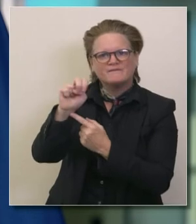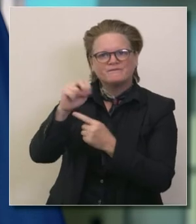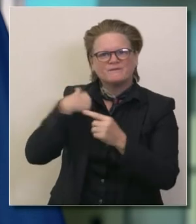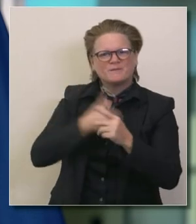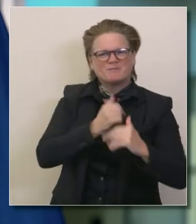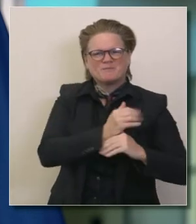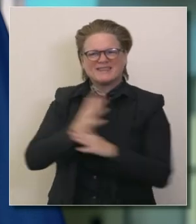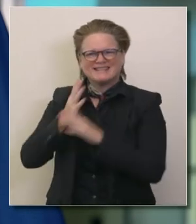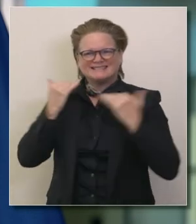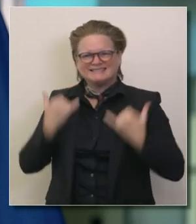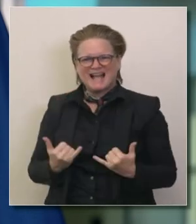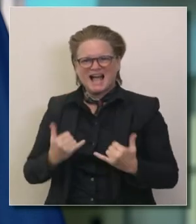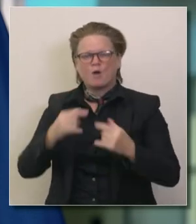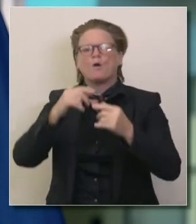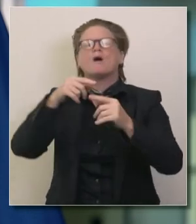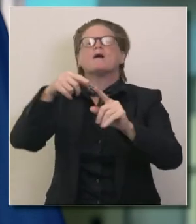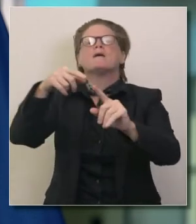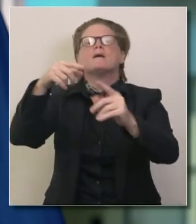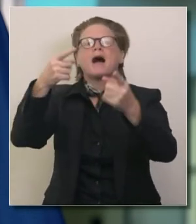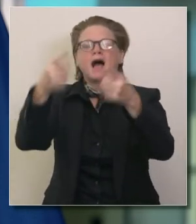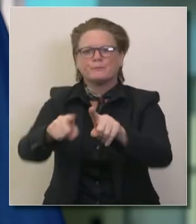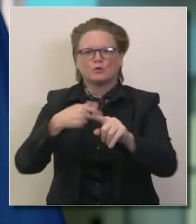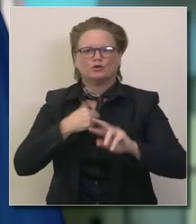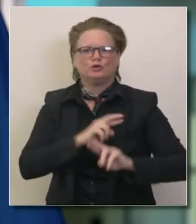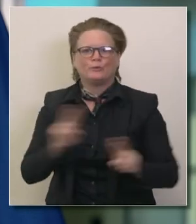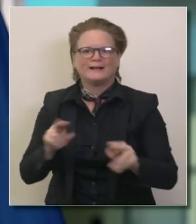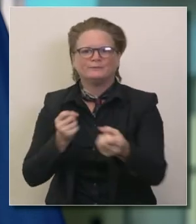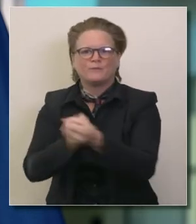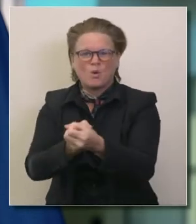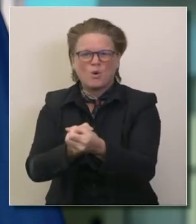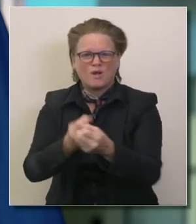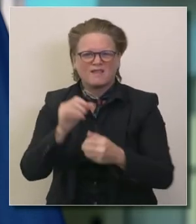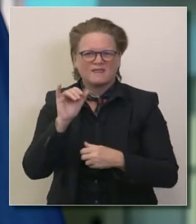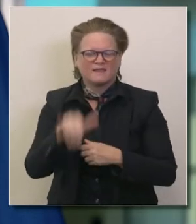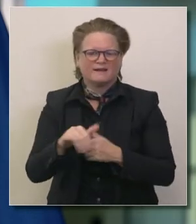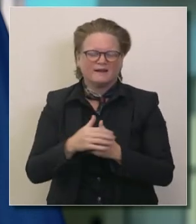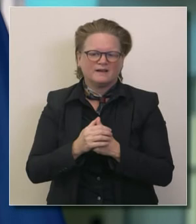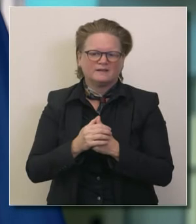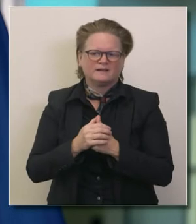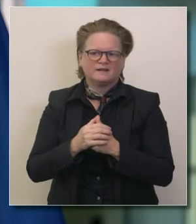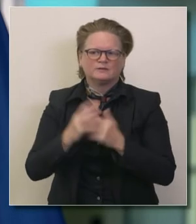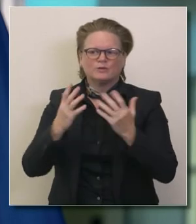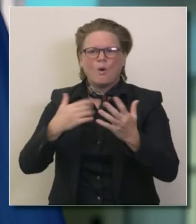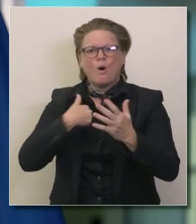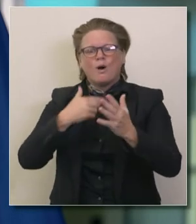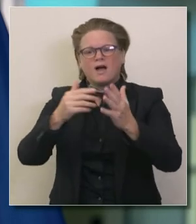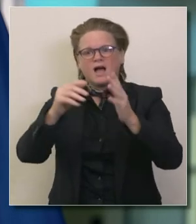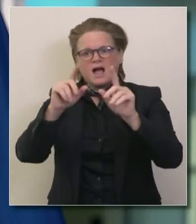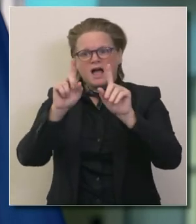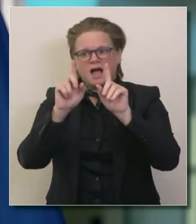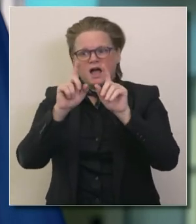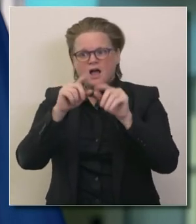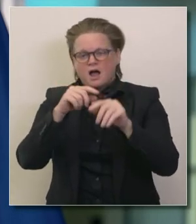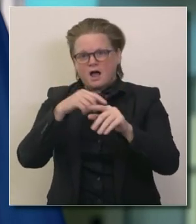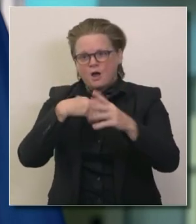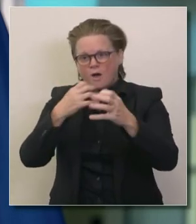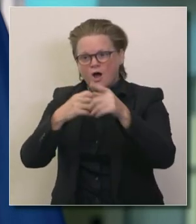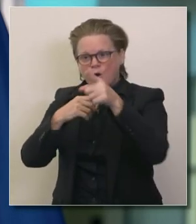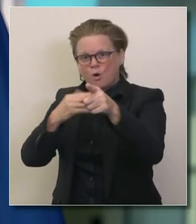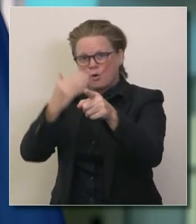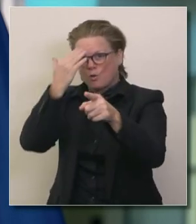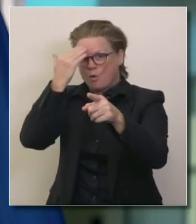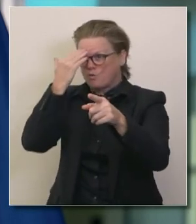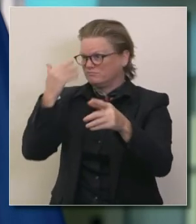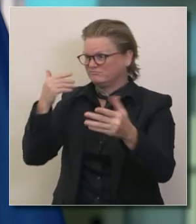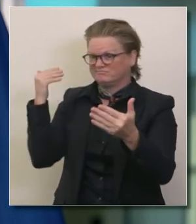aspectos y yo reconozco que esto conlleva consecuencias y forcejeo y lo que les pido es que deben saber esto esta es